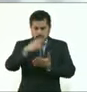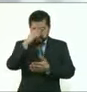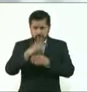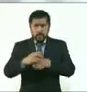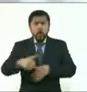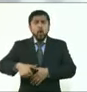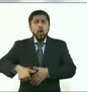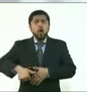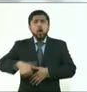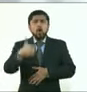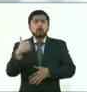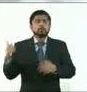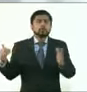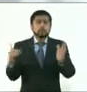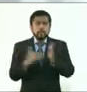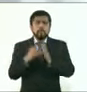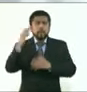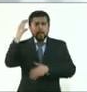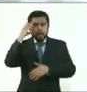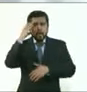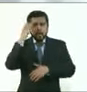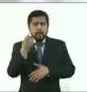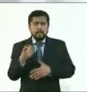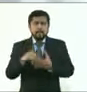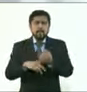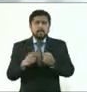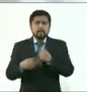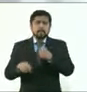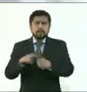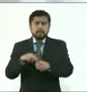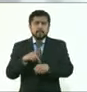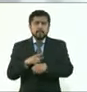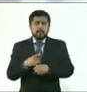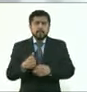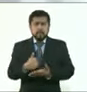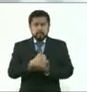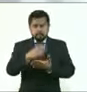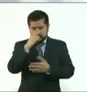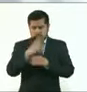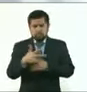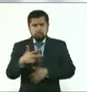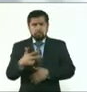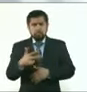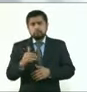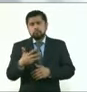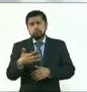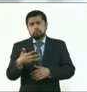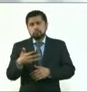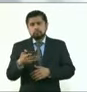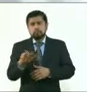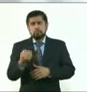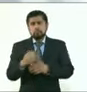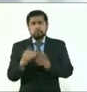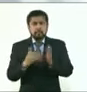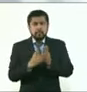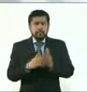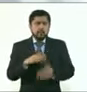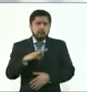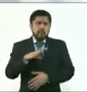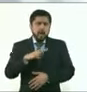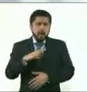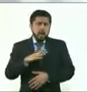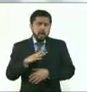Valle de México para atender COVID y en la Ciudad de México alrededor de 9 mil. Entonces, hay suficiente